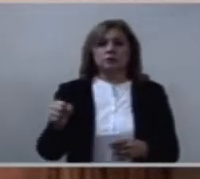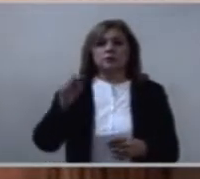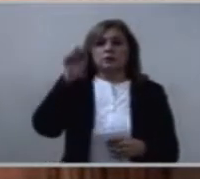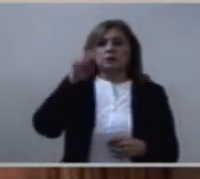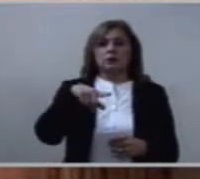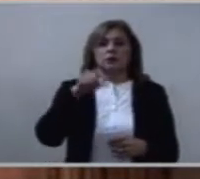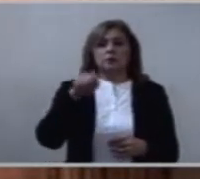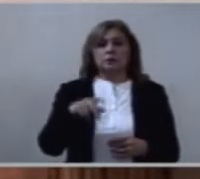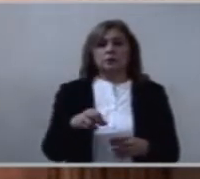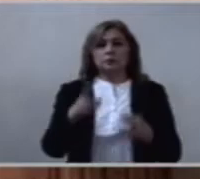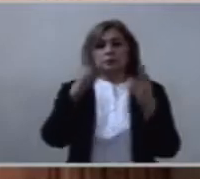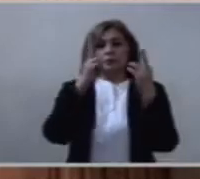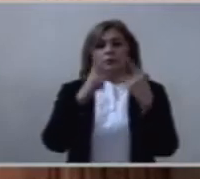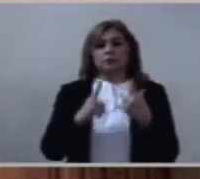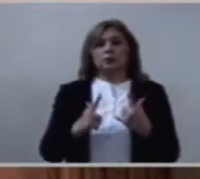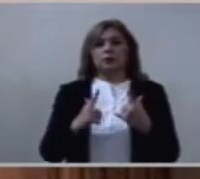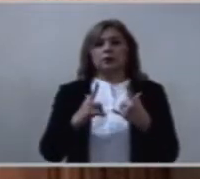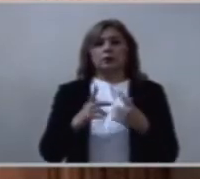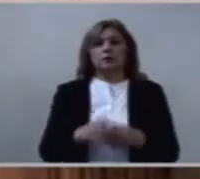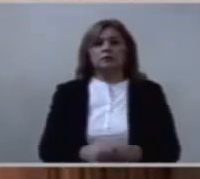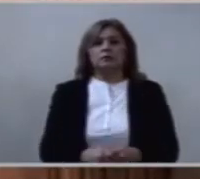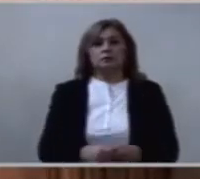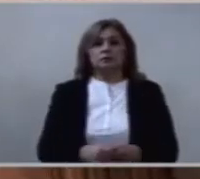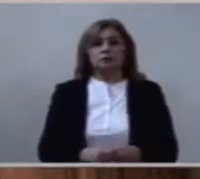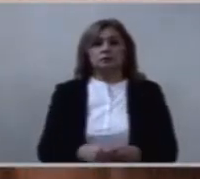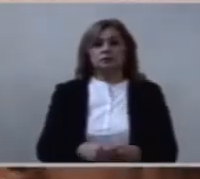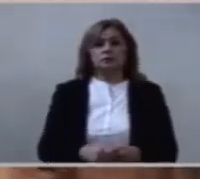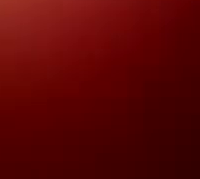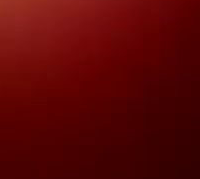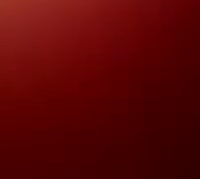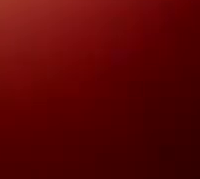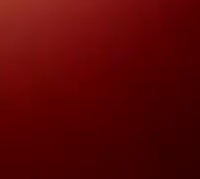mismo regalo, se ponen de pie.